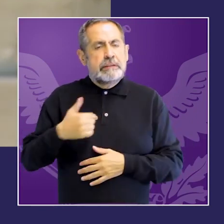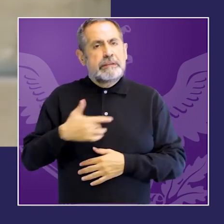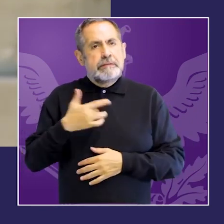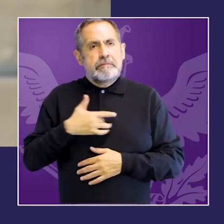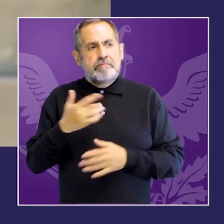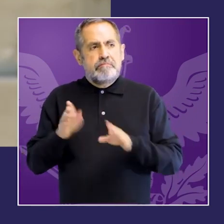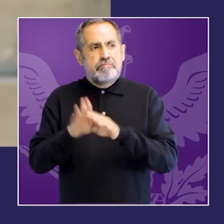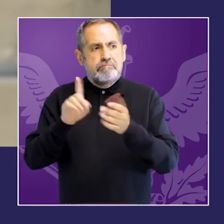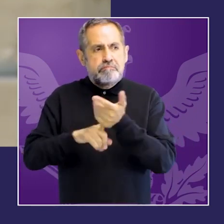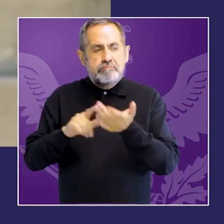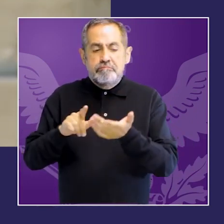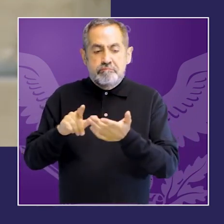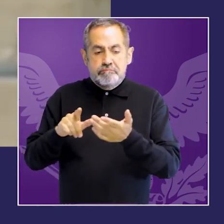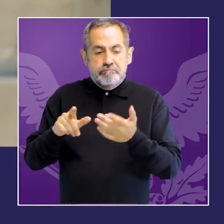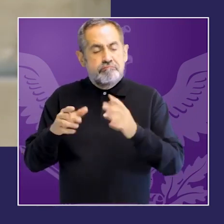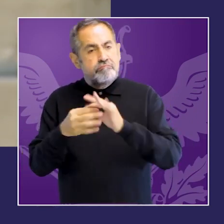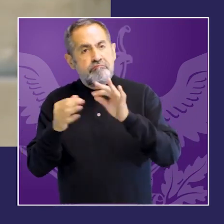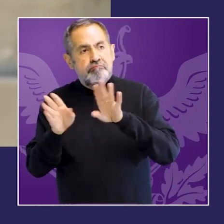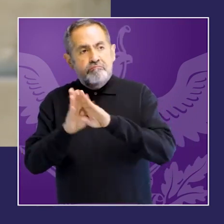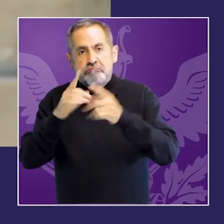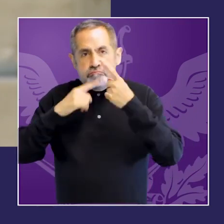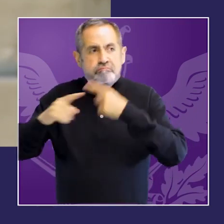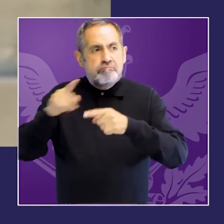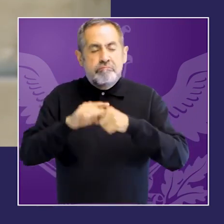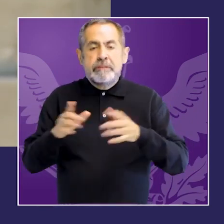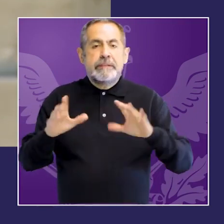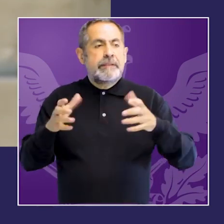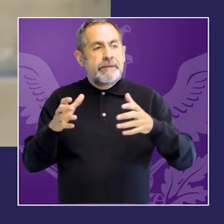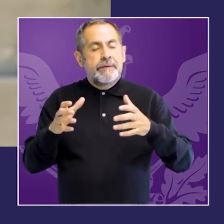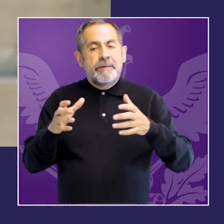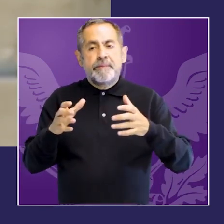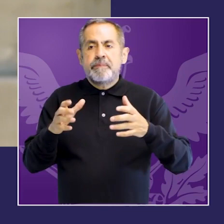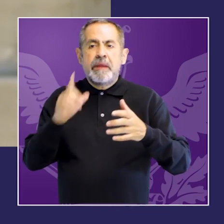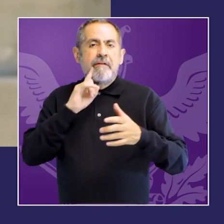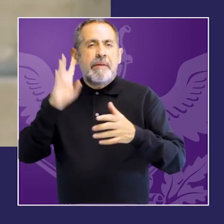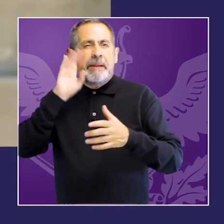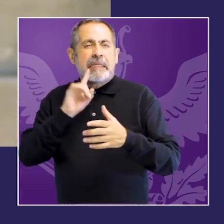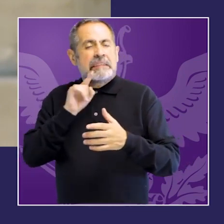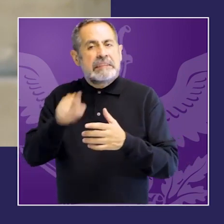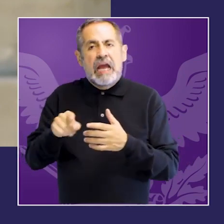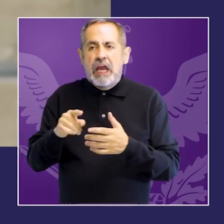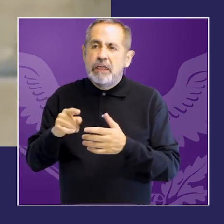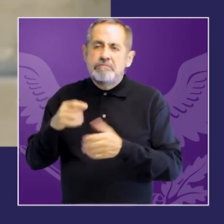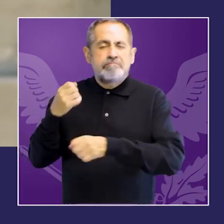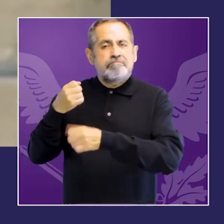con la figura de un agravante del homicidio, descrito de diferentes formas.